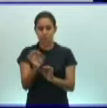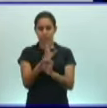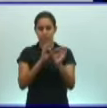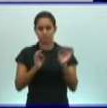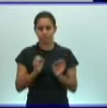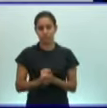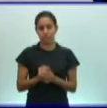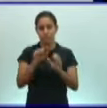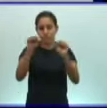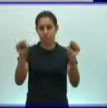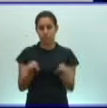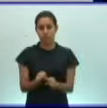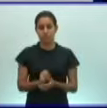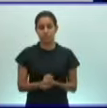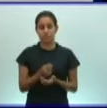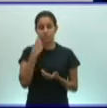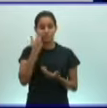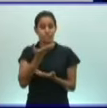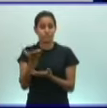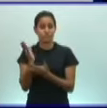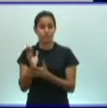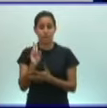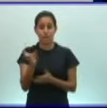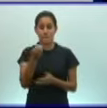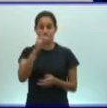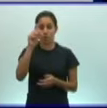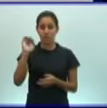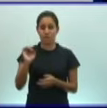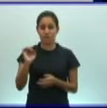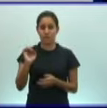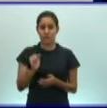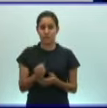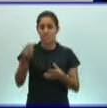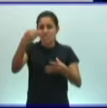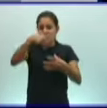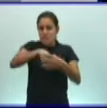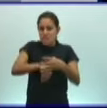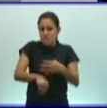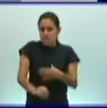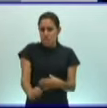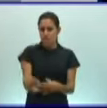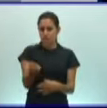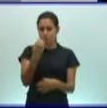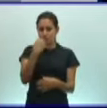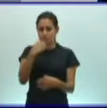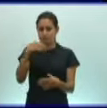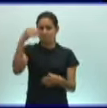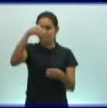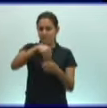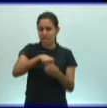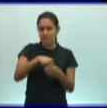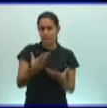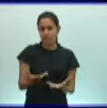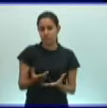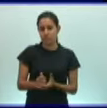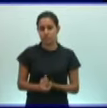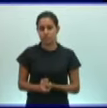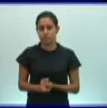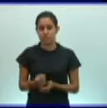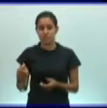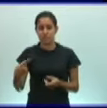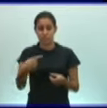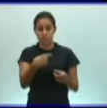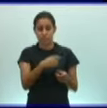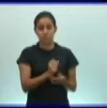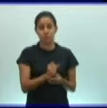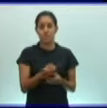caso de los políferos, en el caso de digestión, es intracelular y en el caso de los seleniterados, de los platermintos y nematermintos, tienen